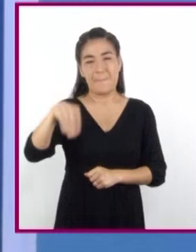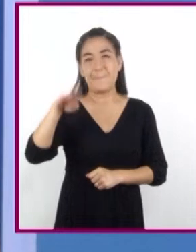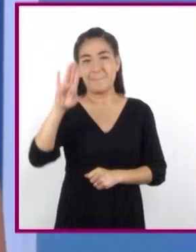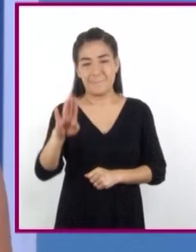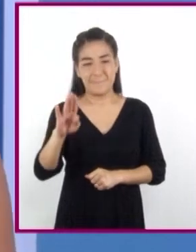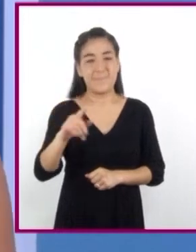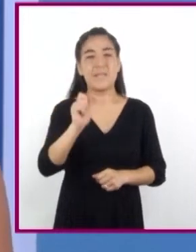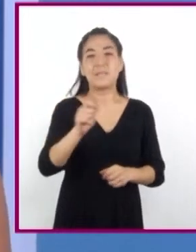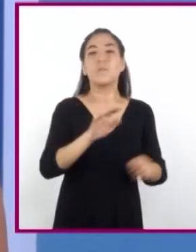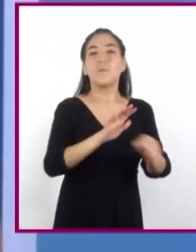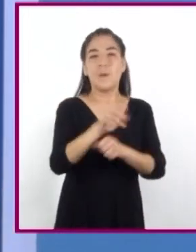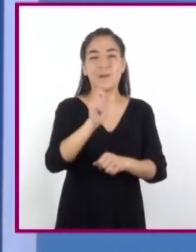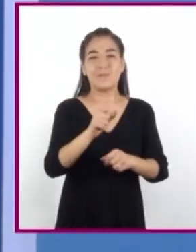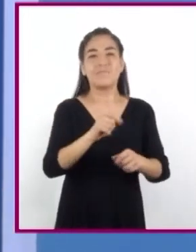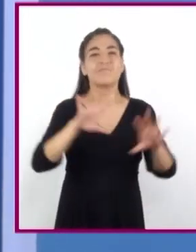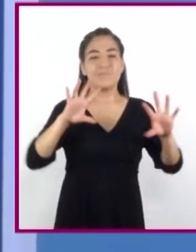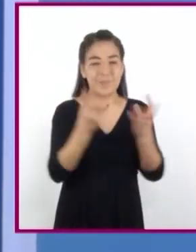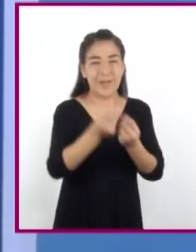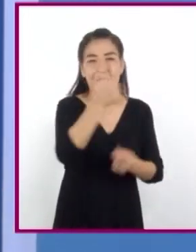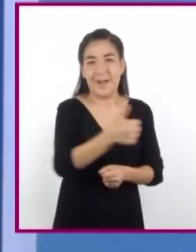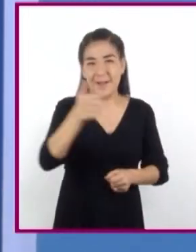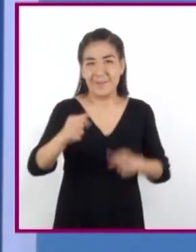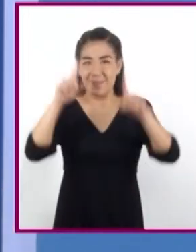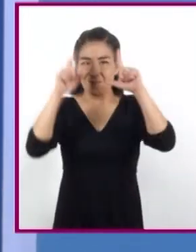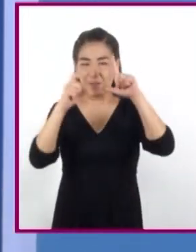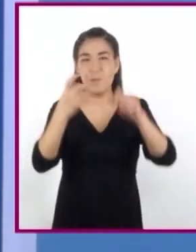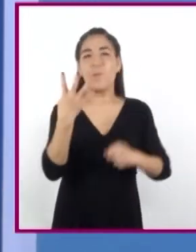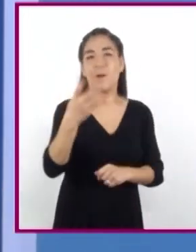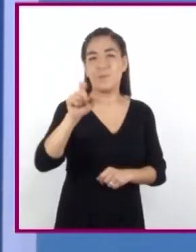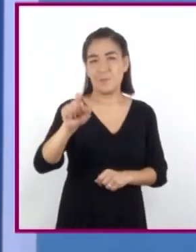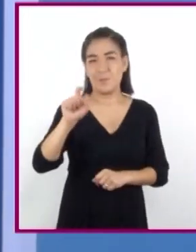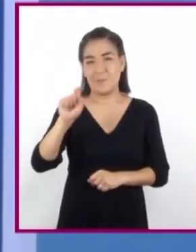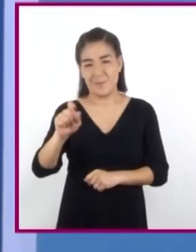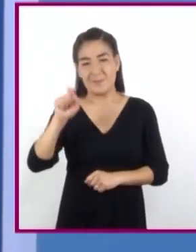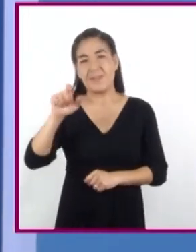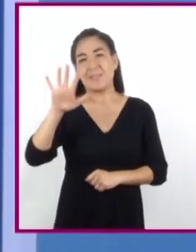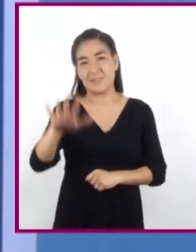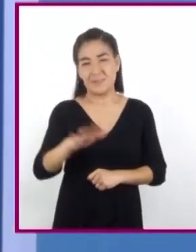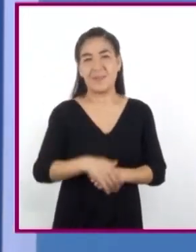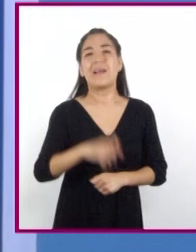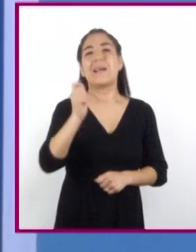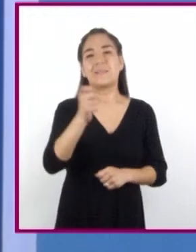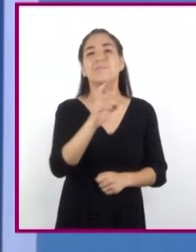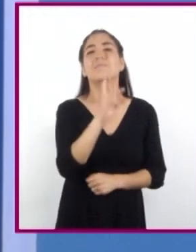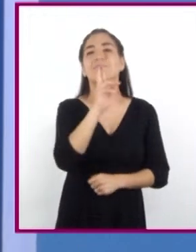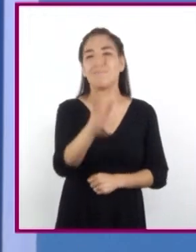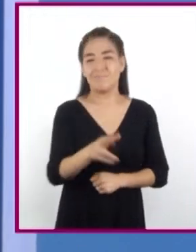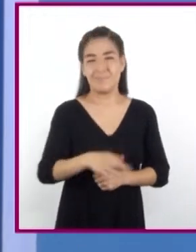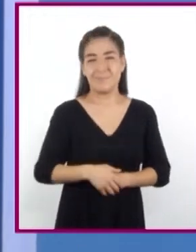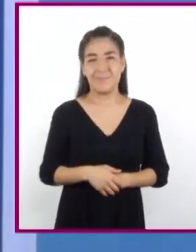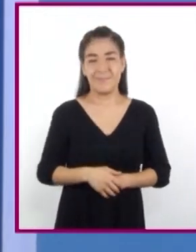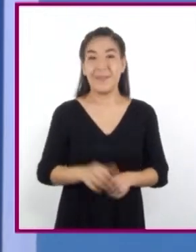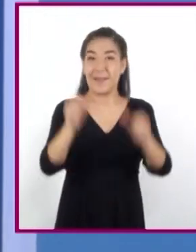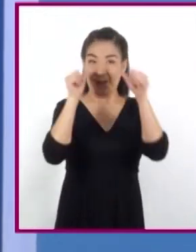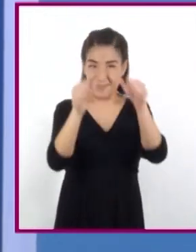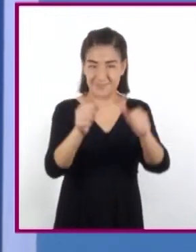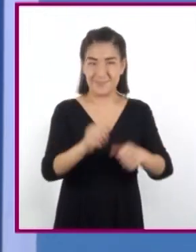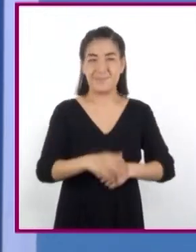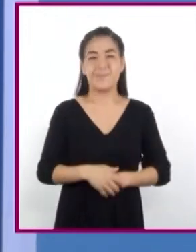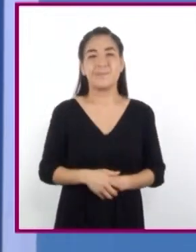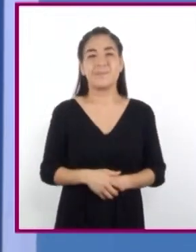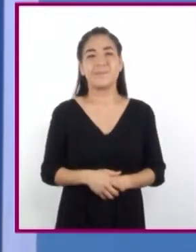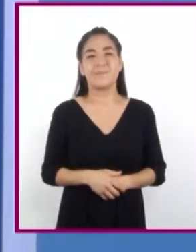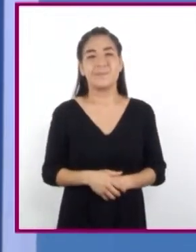el tamaño total de cada fotografía, que es 4.25, y así obtener el resultado. Atención en lo siguiente.